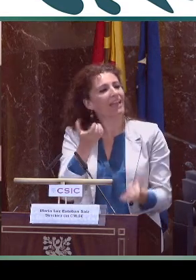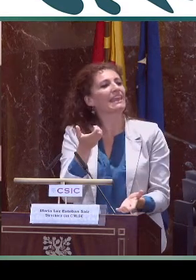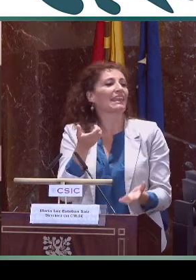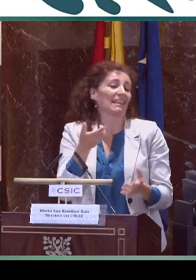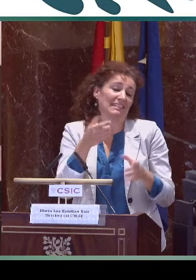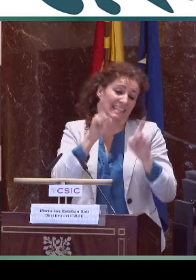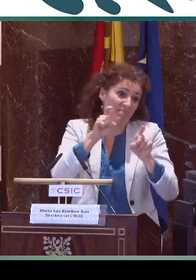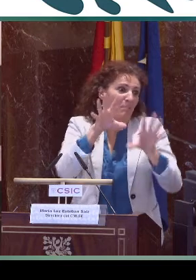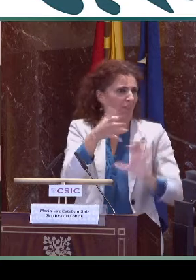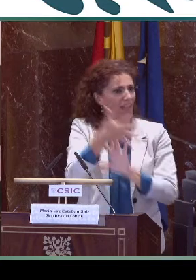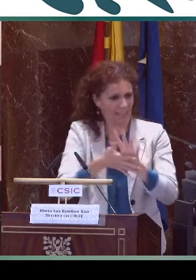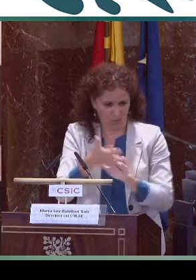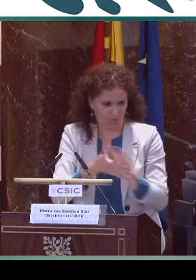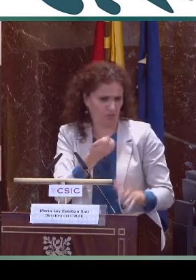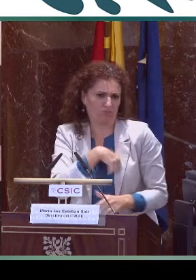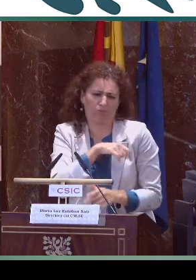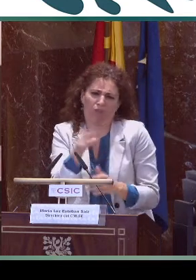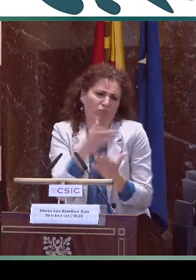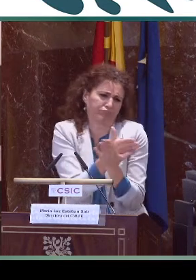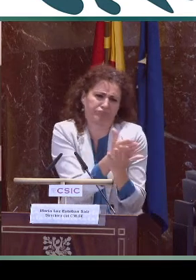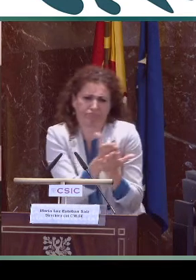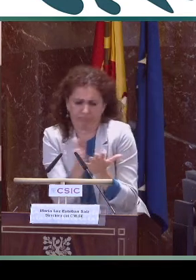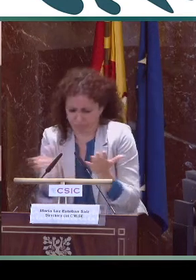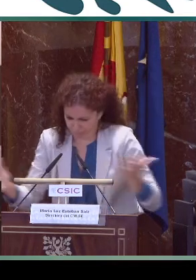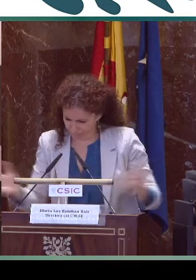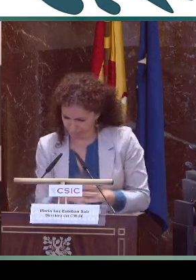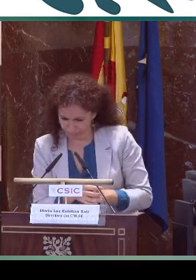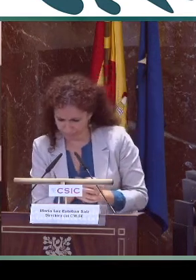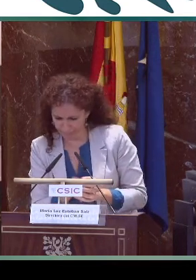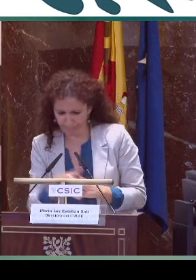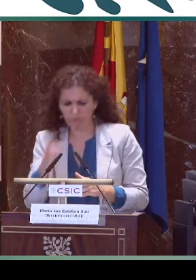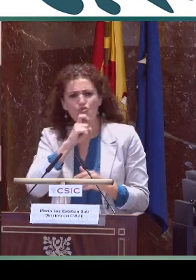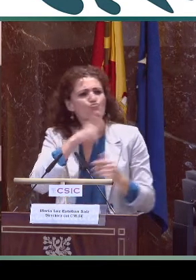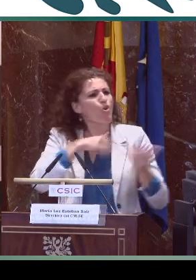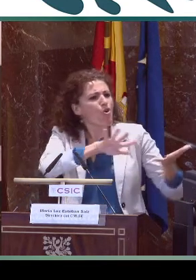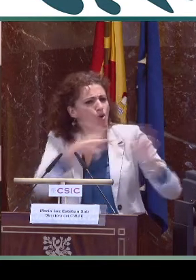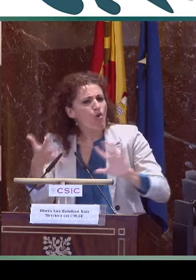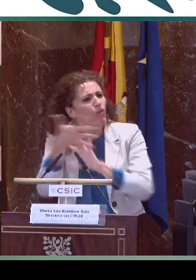como segunda línea, enseñanza y aprendizaje de la lengua de signos,